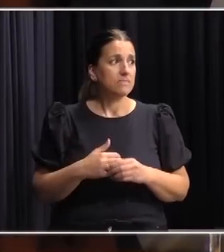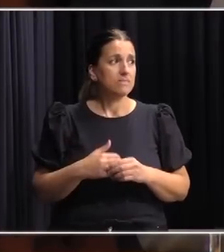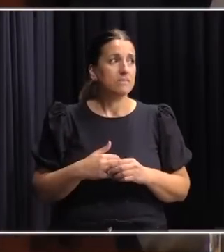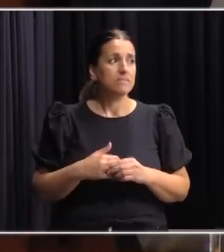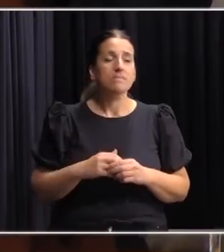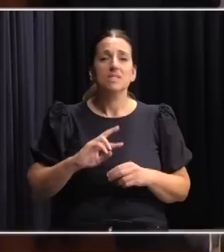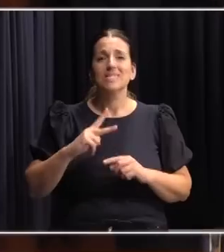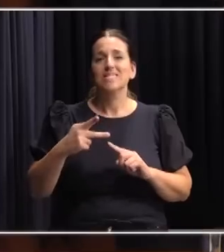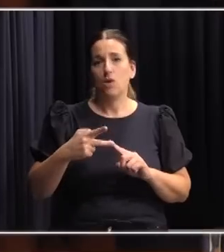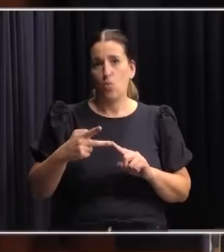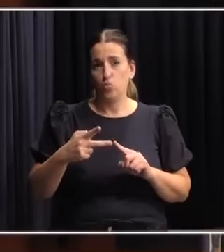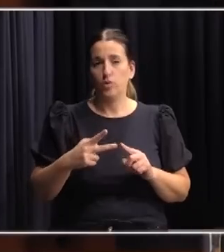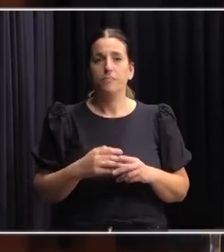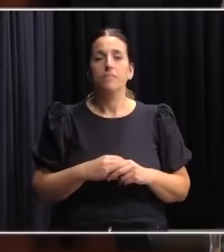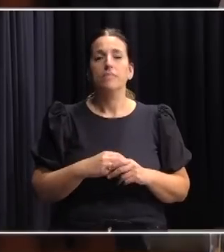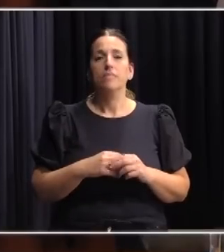Segundo,